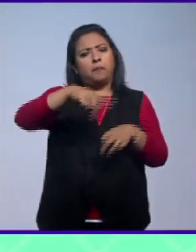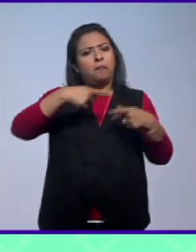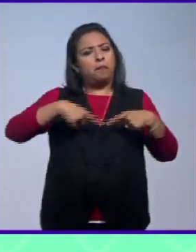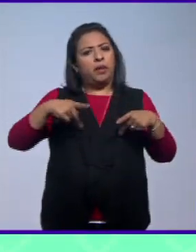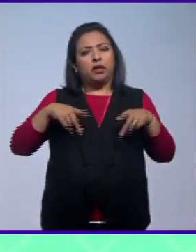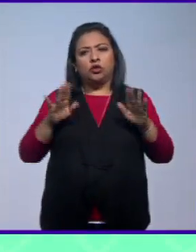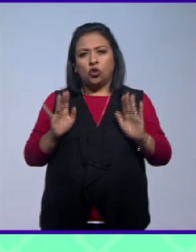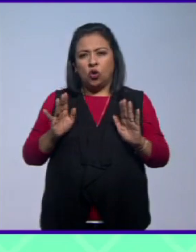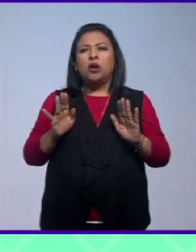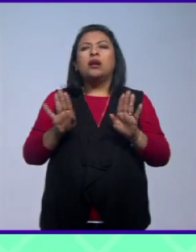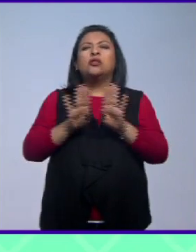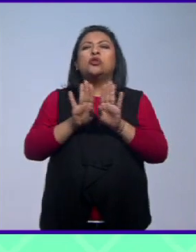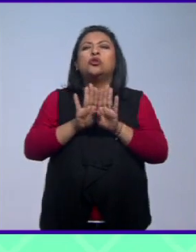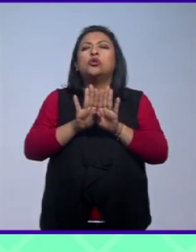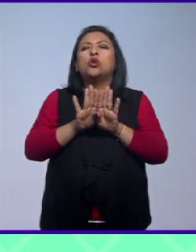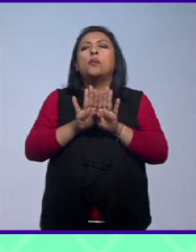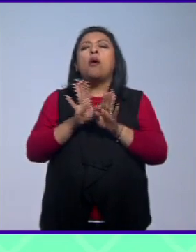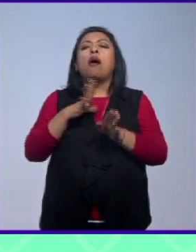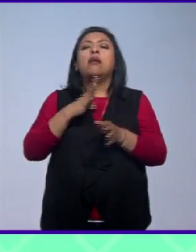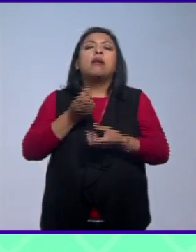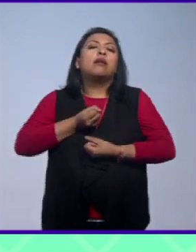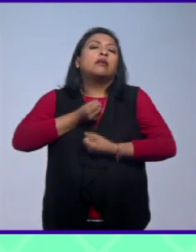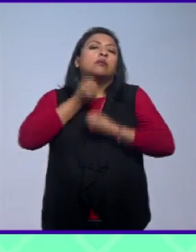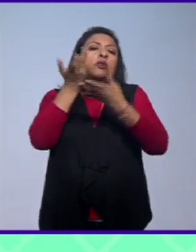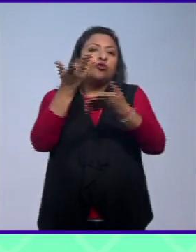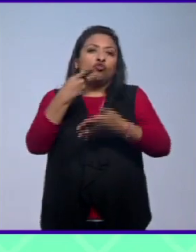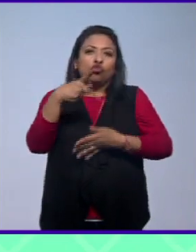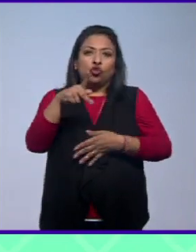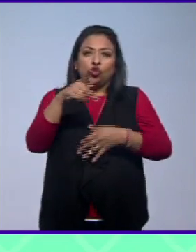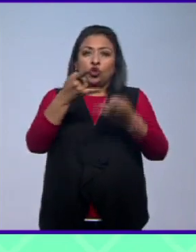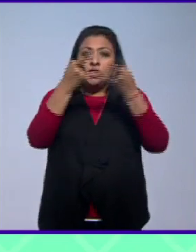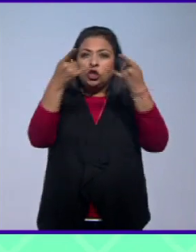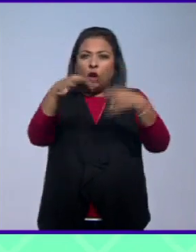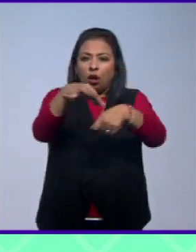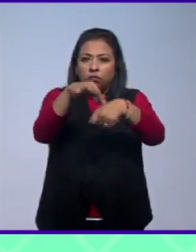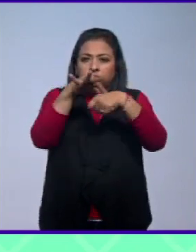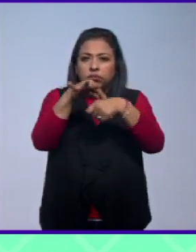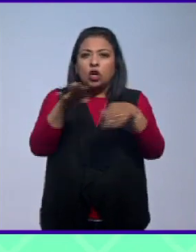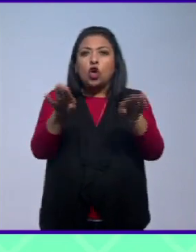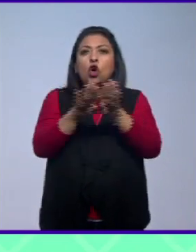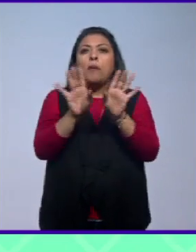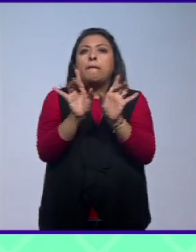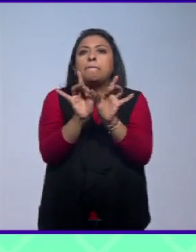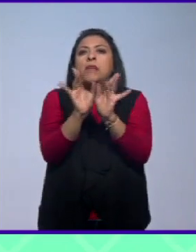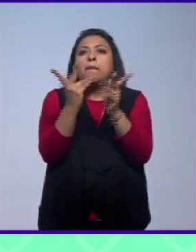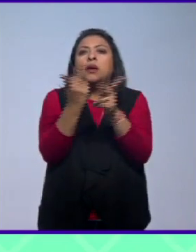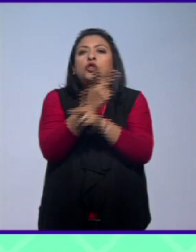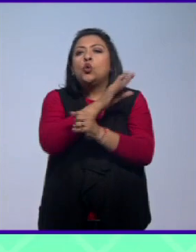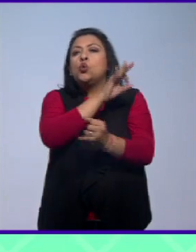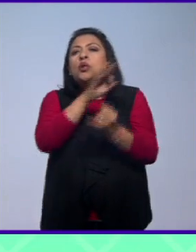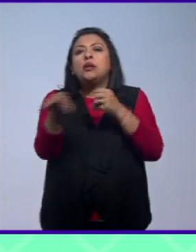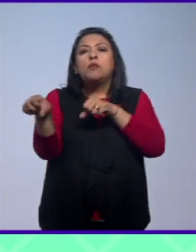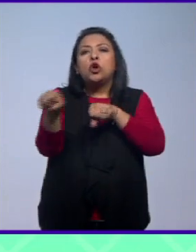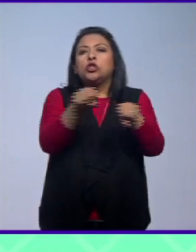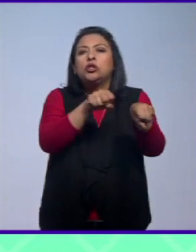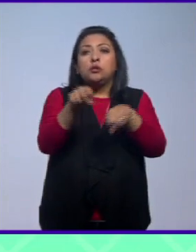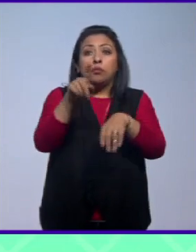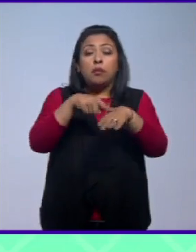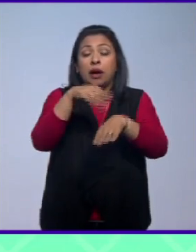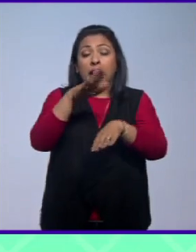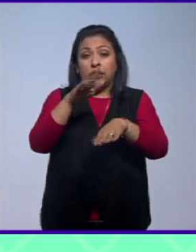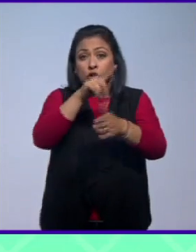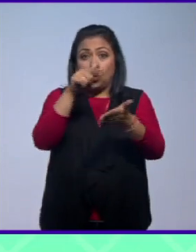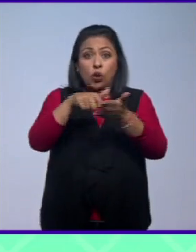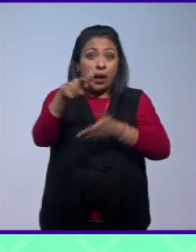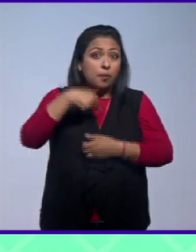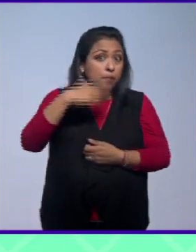también en el sentido de que expresa las vivencias de cómo sucedió el último temblor sobre todo en Morelos